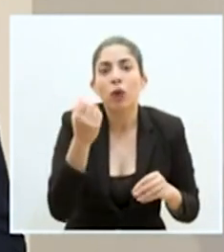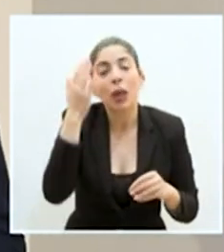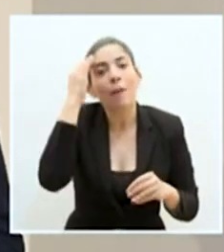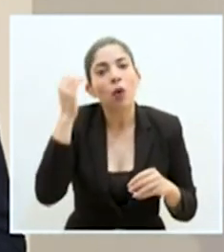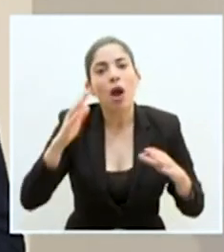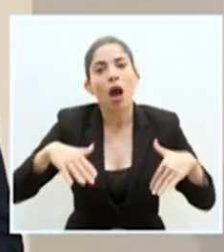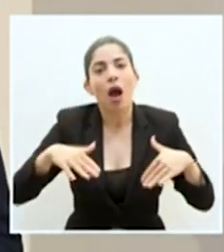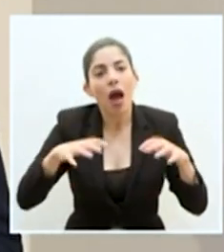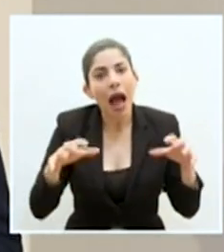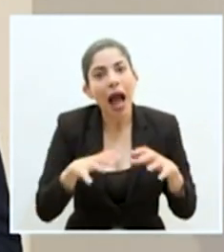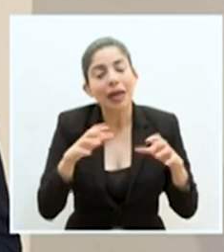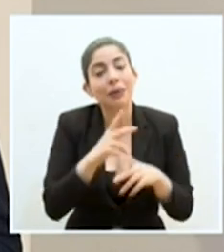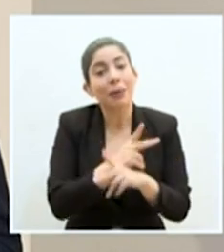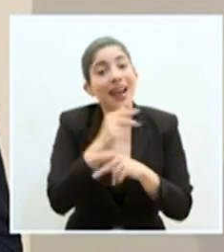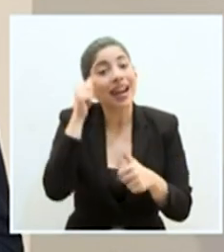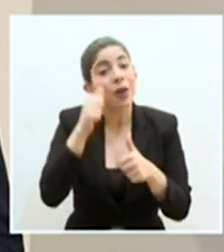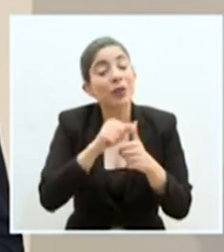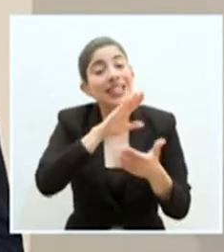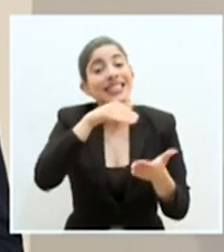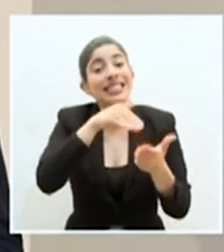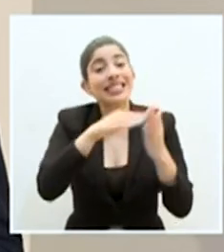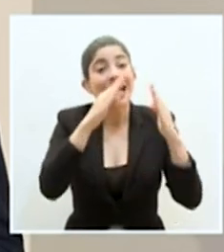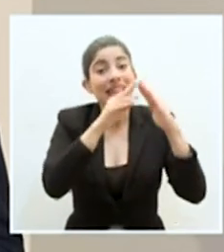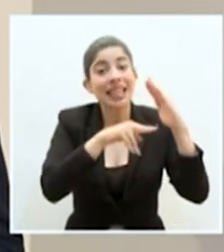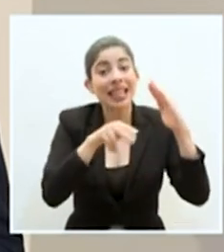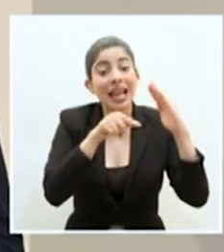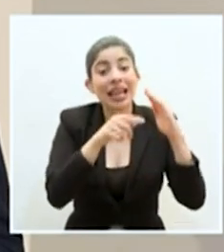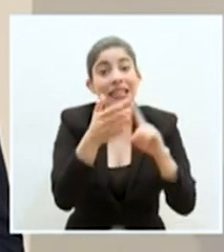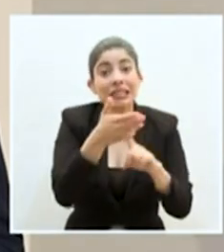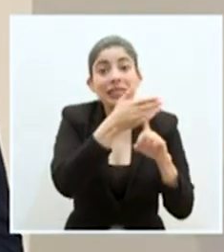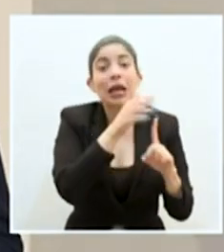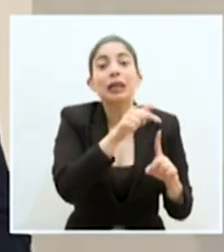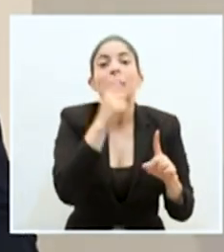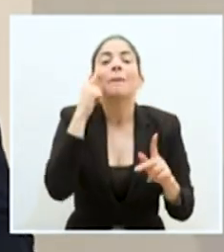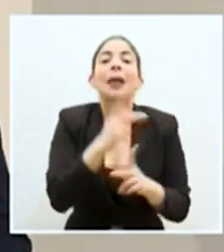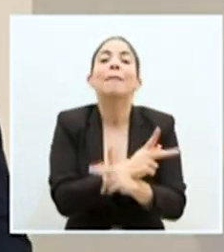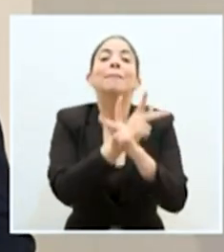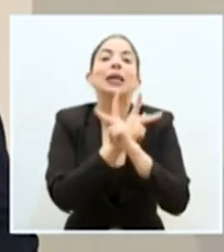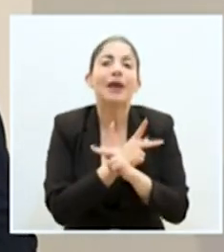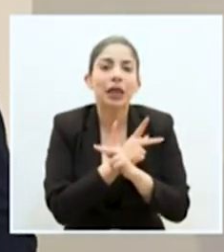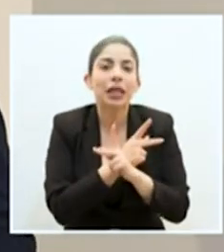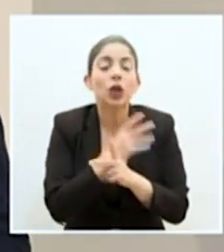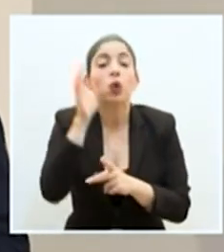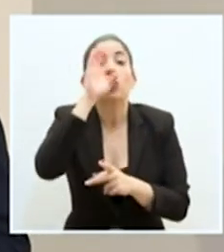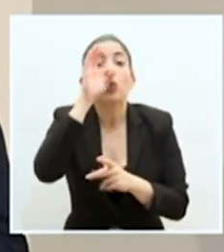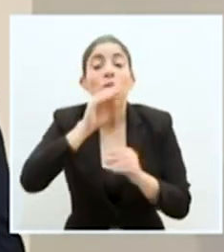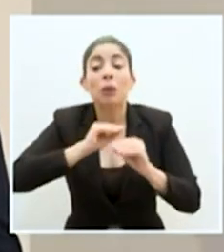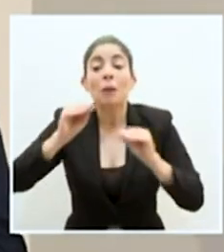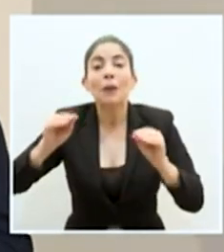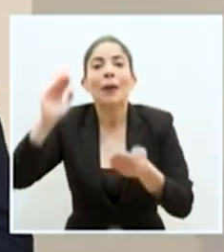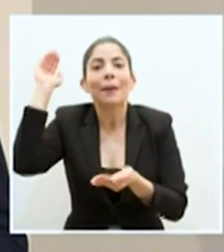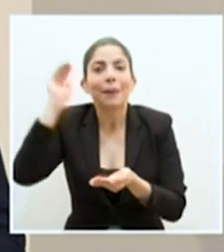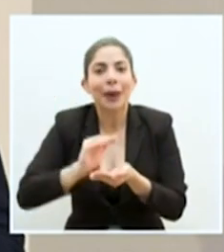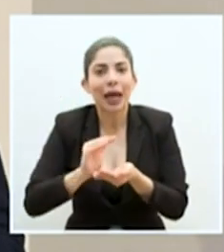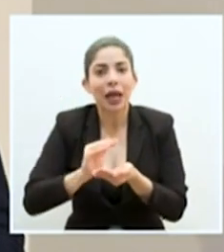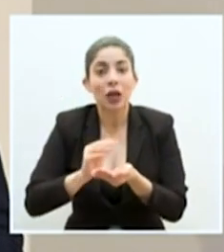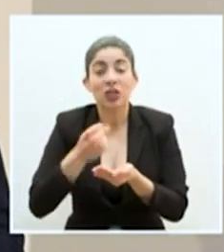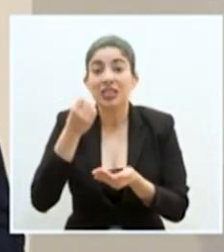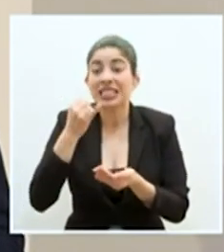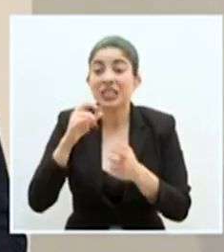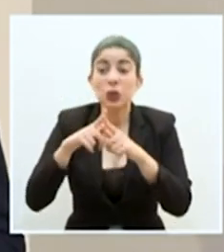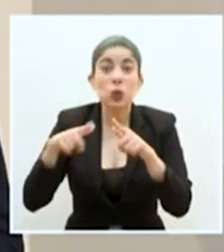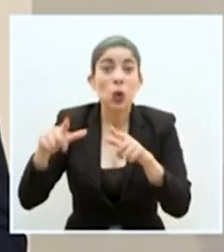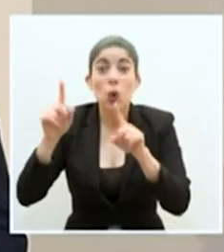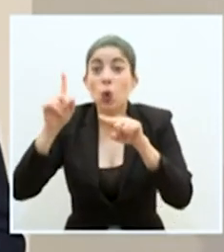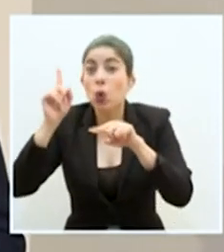haber tomado las acciones preventivas. Recordemos que un centro de aislamiento es una acción preventiva que lo que busca es apagar las transmisiones en los casos en donde no se puede